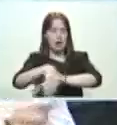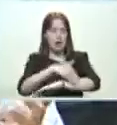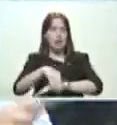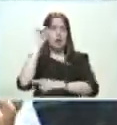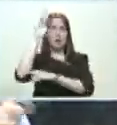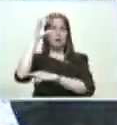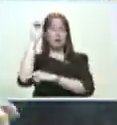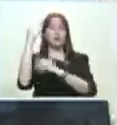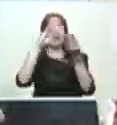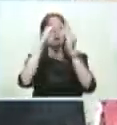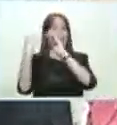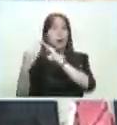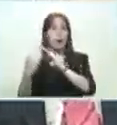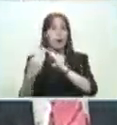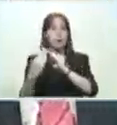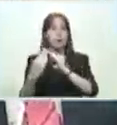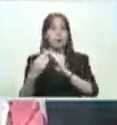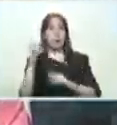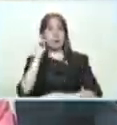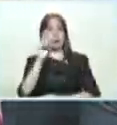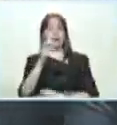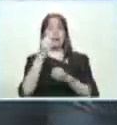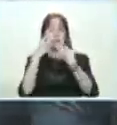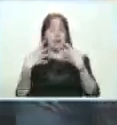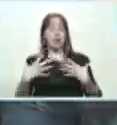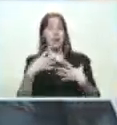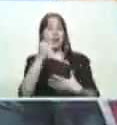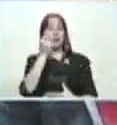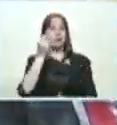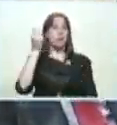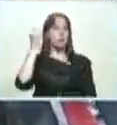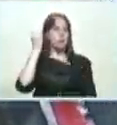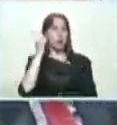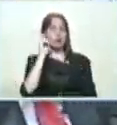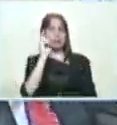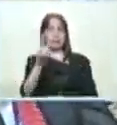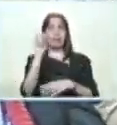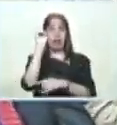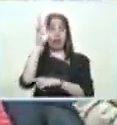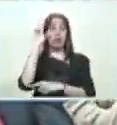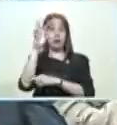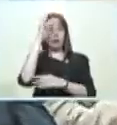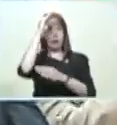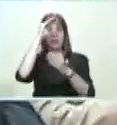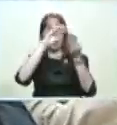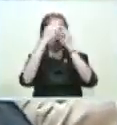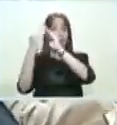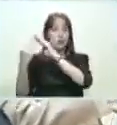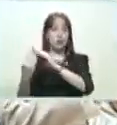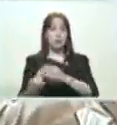constituyentes comunales. Qué bellos se ven, qué bellas se ven, constituyentes de las comunas.